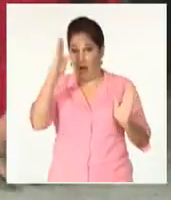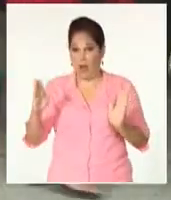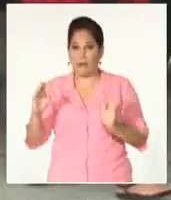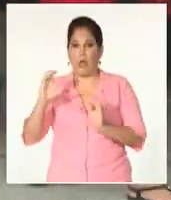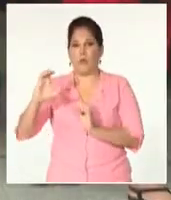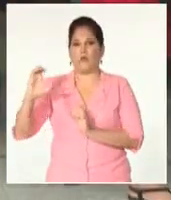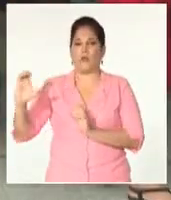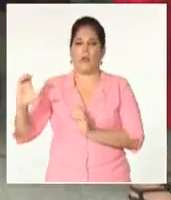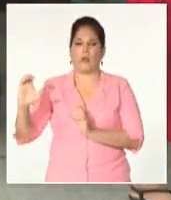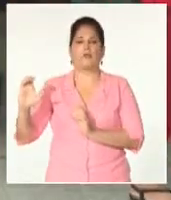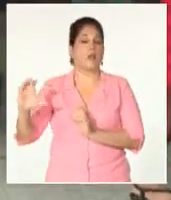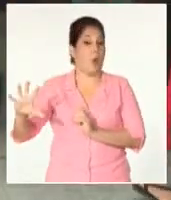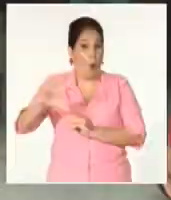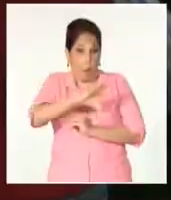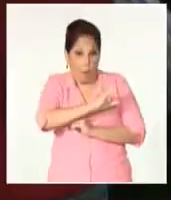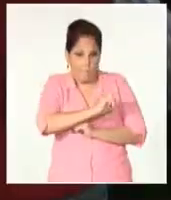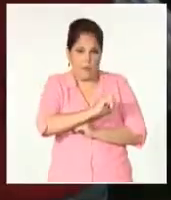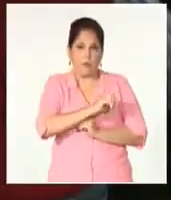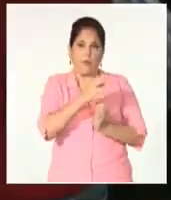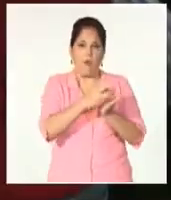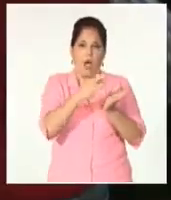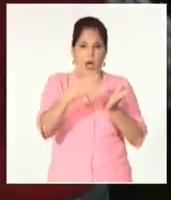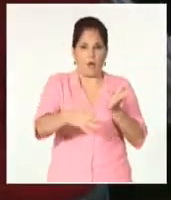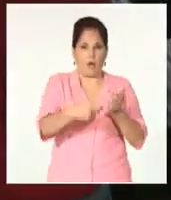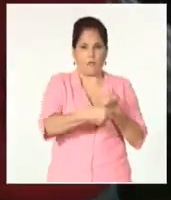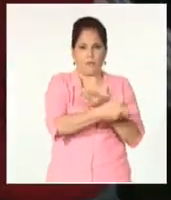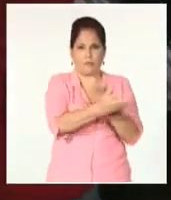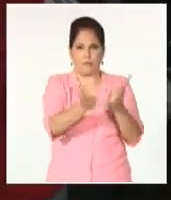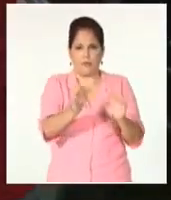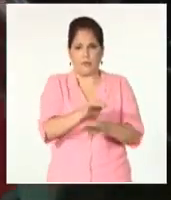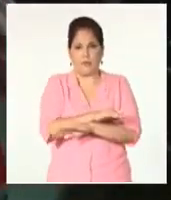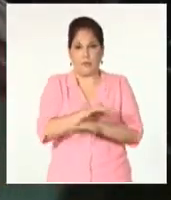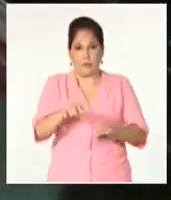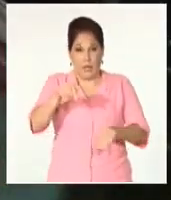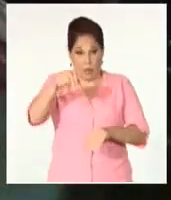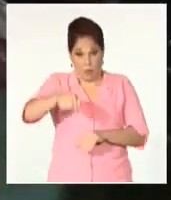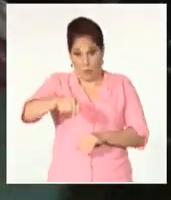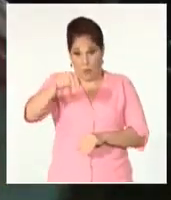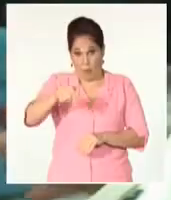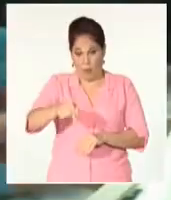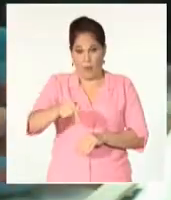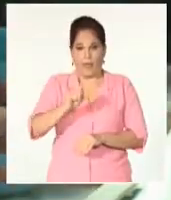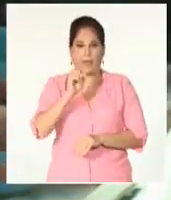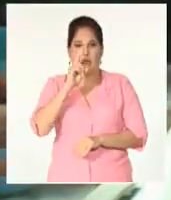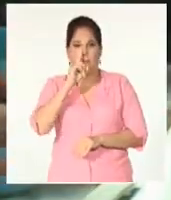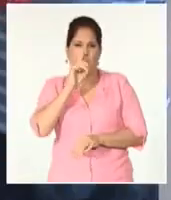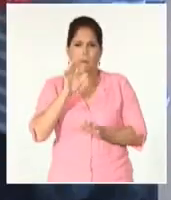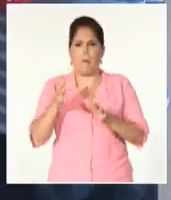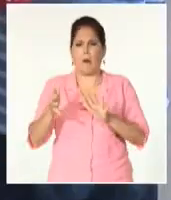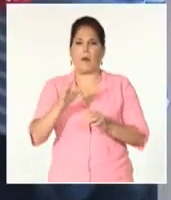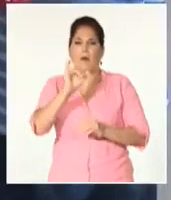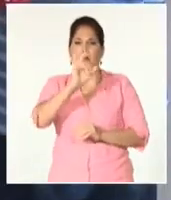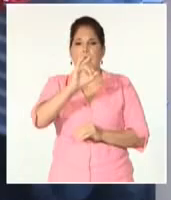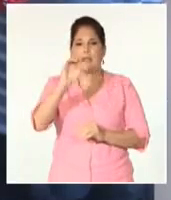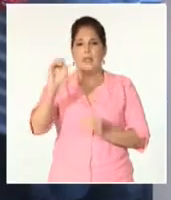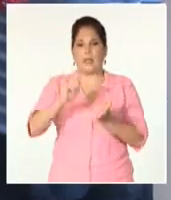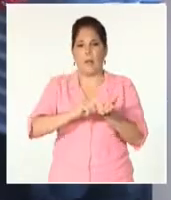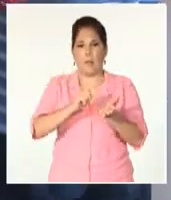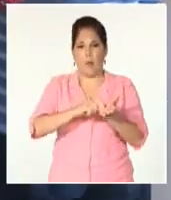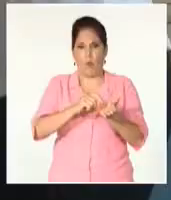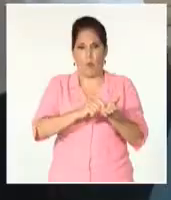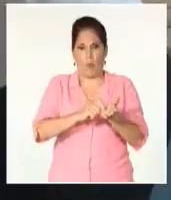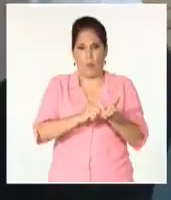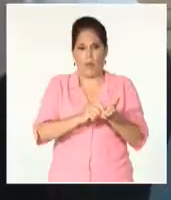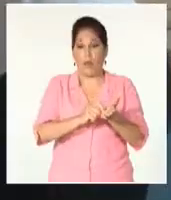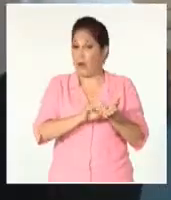bodegas que tenemos en el territorio nacional. Hoy debemos estar cerrando con menos de 700 bodegas sin presencia,